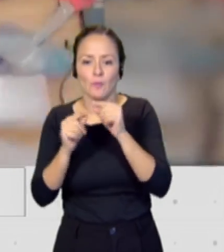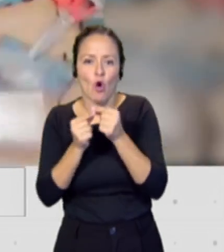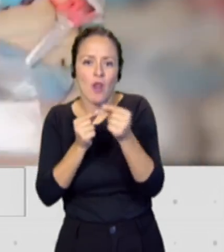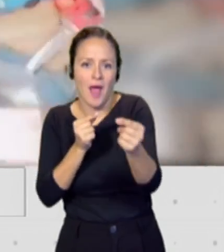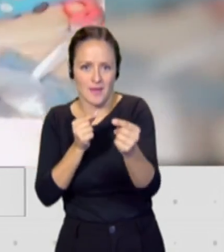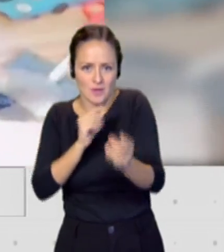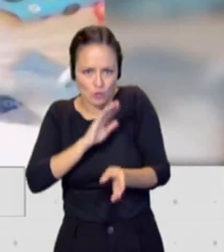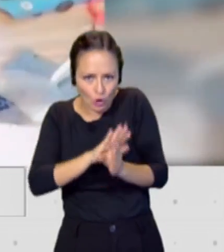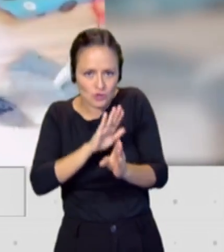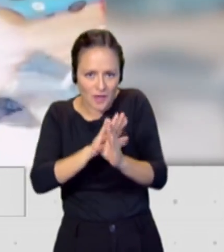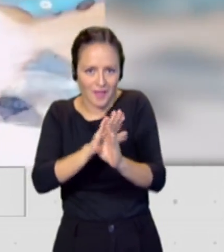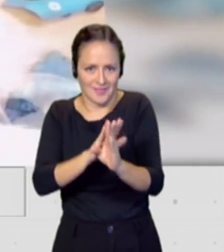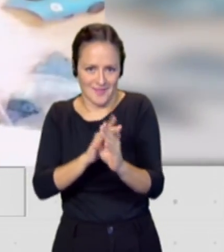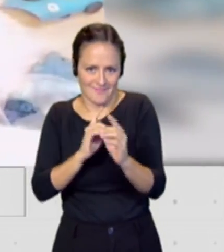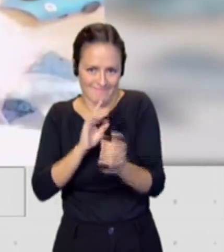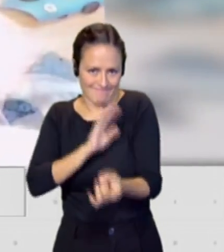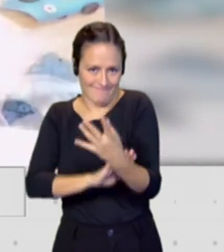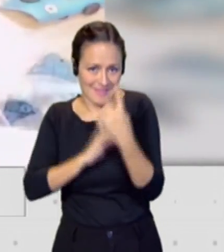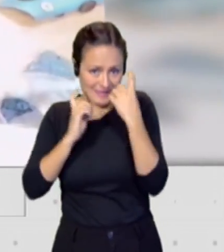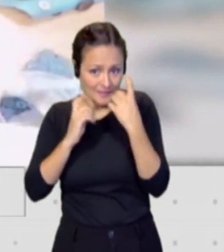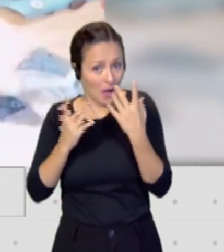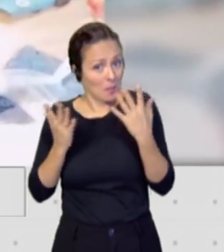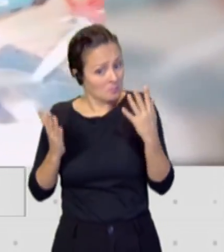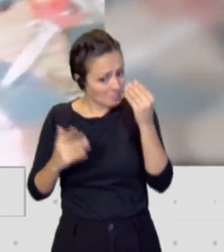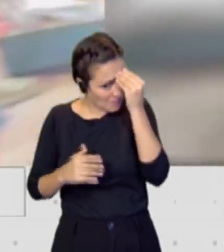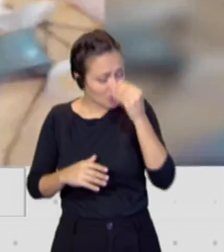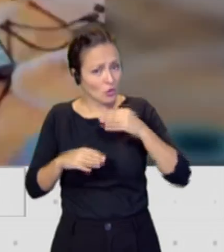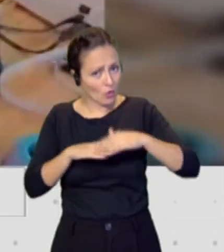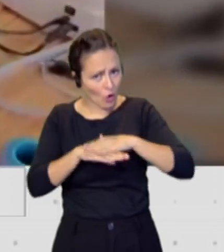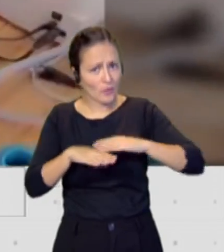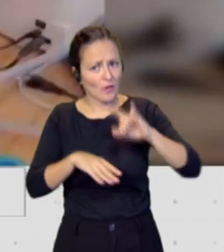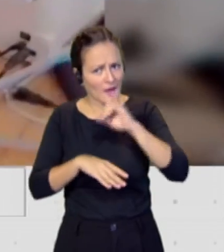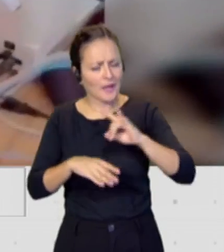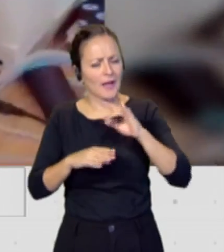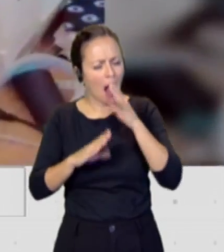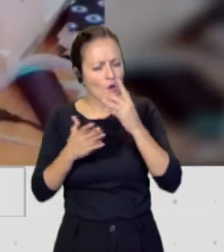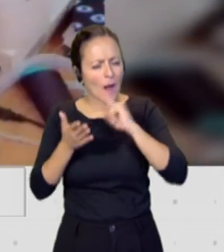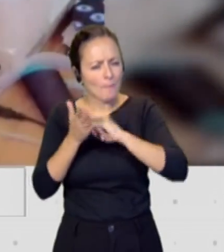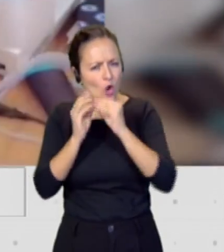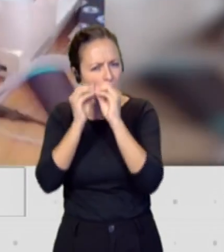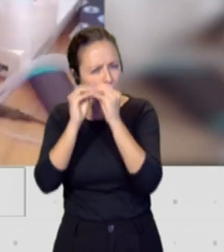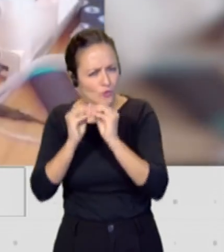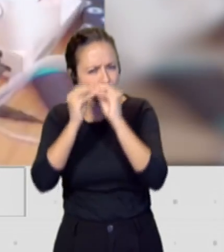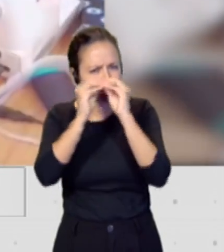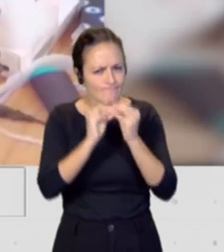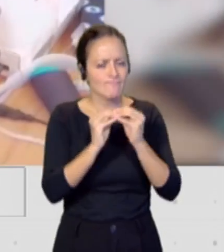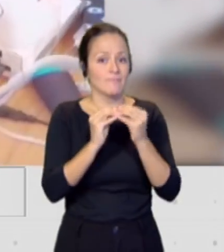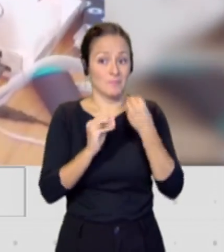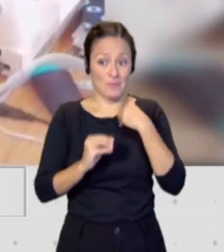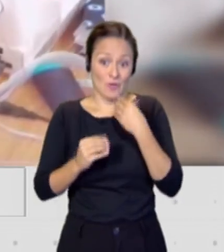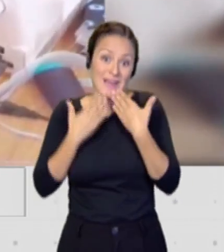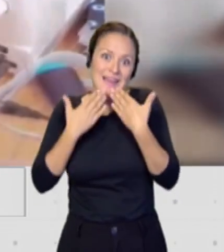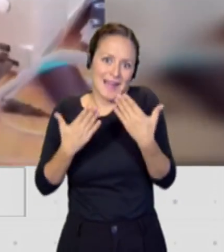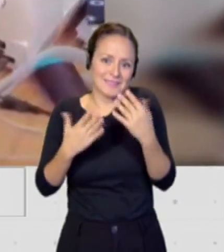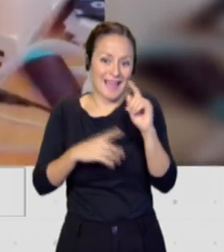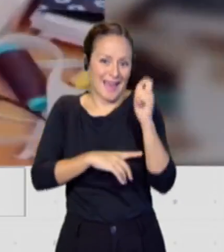continua. Y creo que por parte del gobierno de Canarias se están desarrollando proyectos que dado el éxito de esta primera experiencia